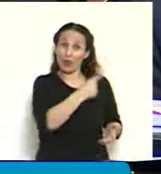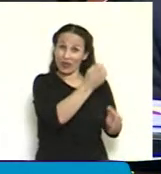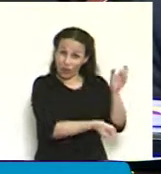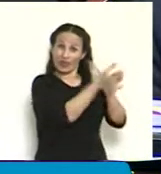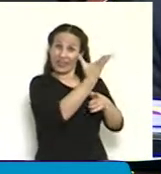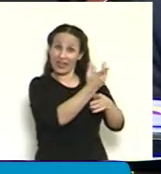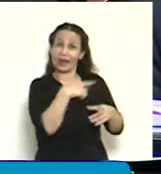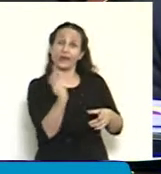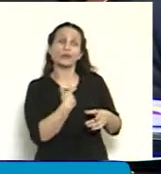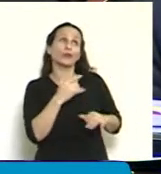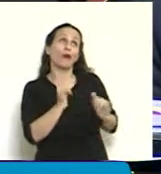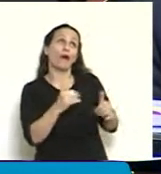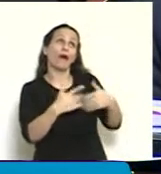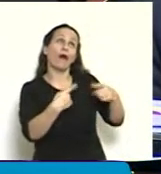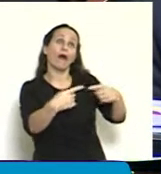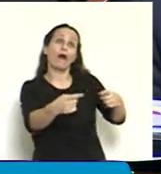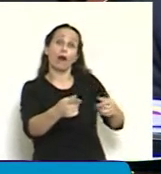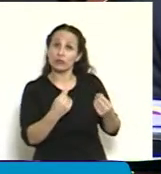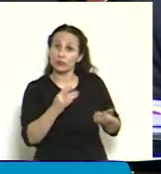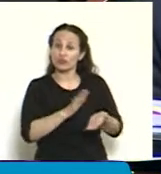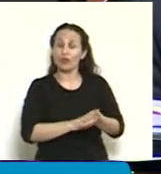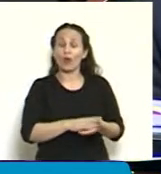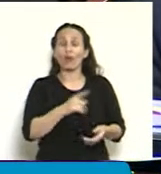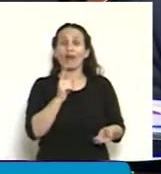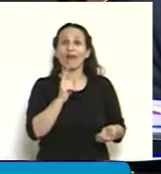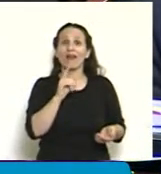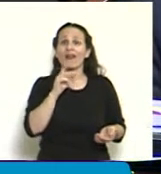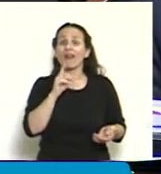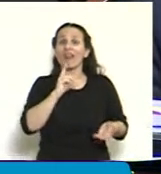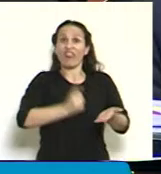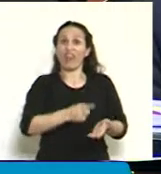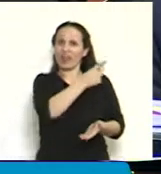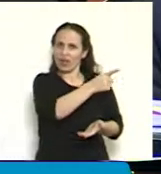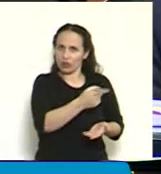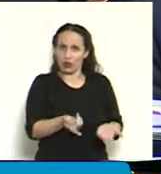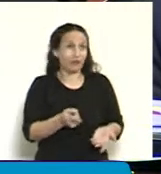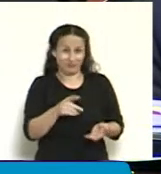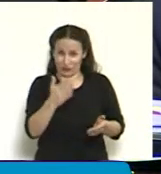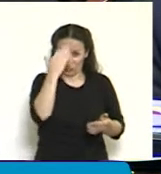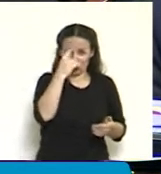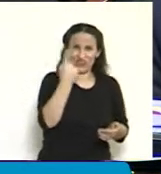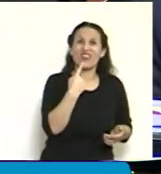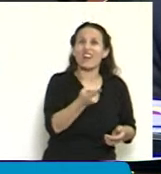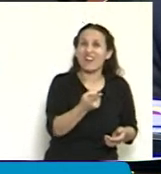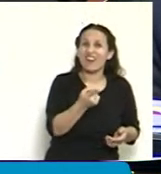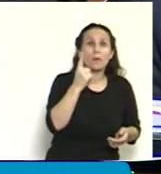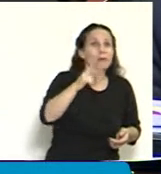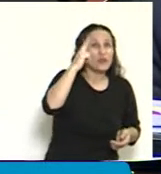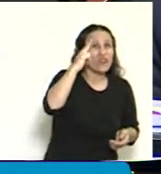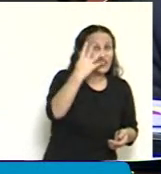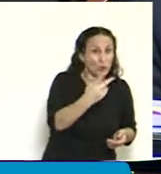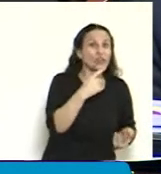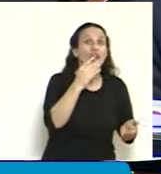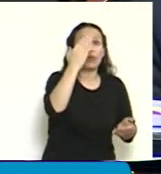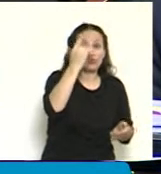para controlar los decretos de necesidad y urgencia que, como tal lo indica la Constitución del 94, para este